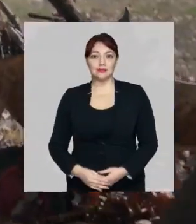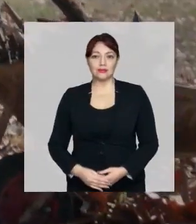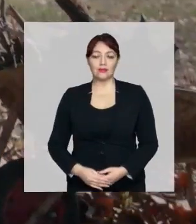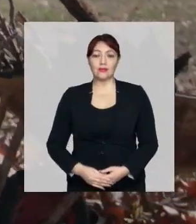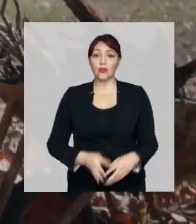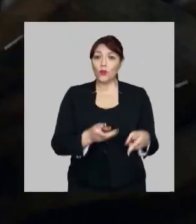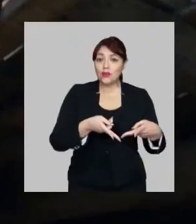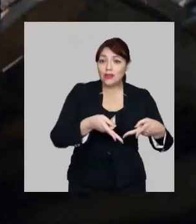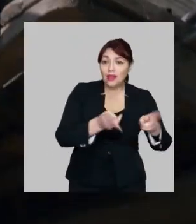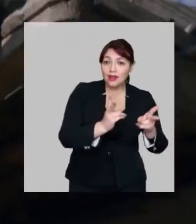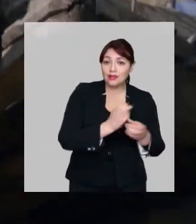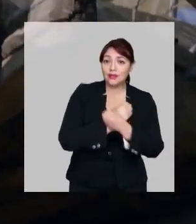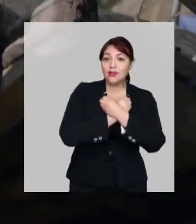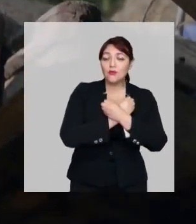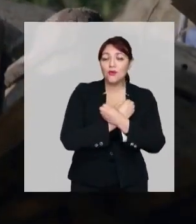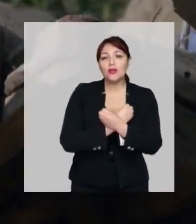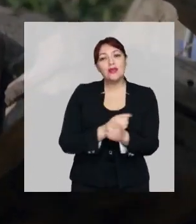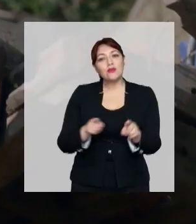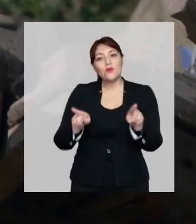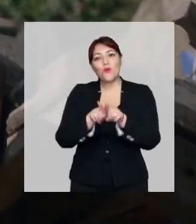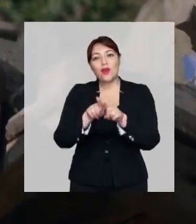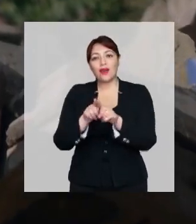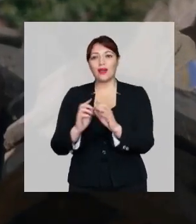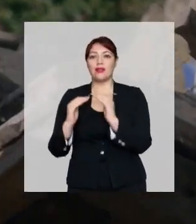Un derecho con amor es equidad.